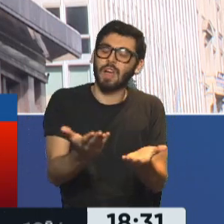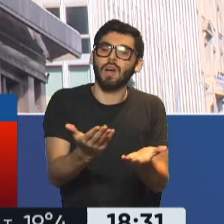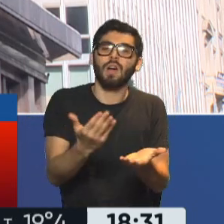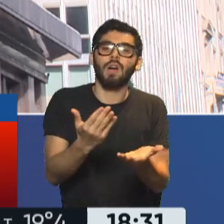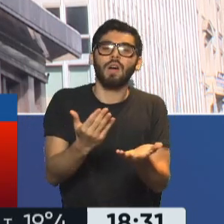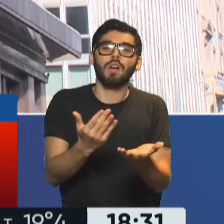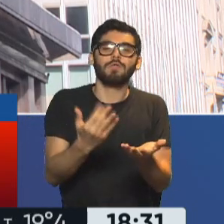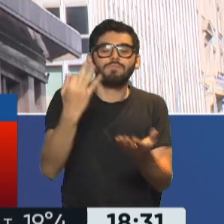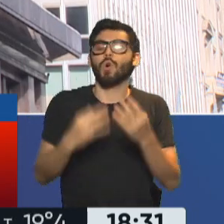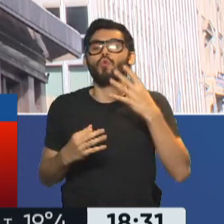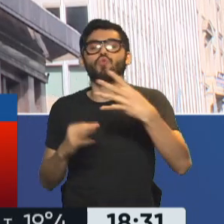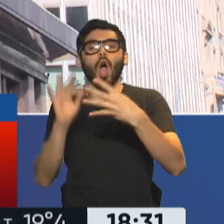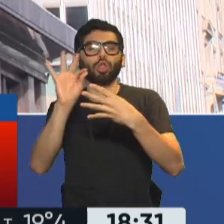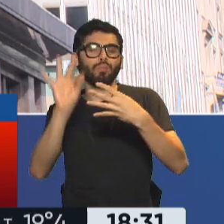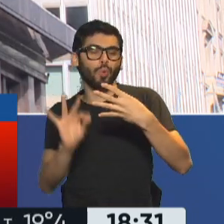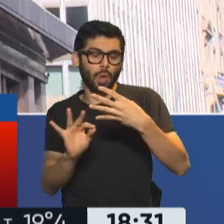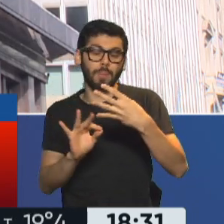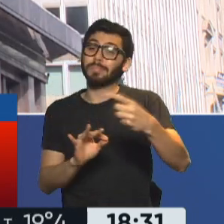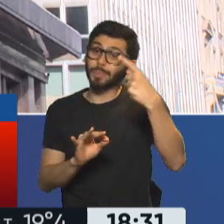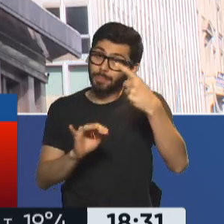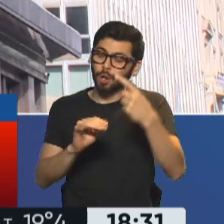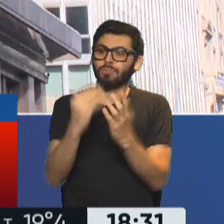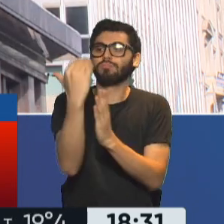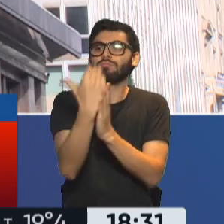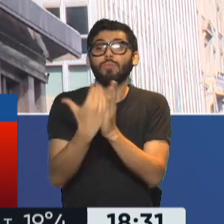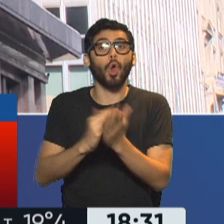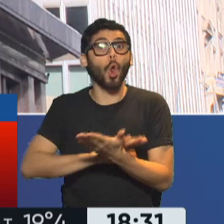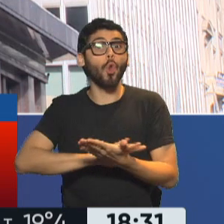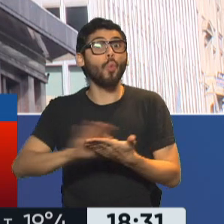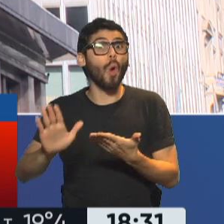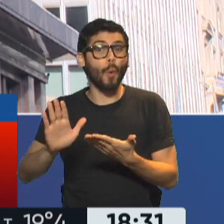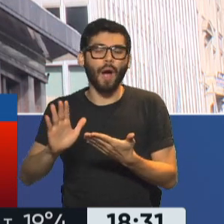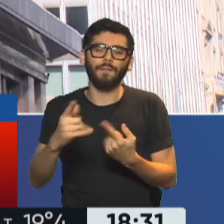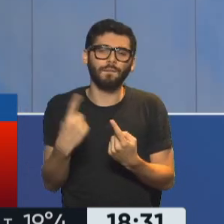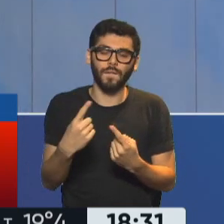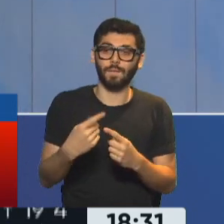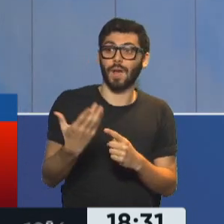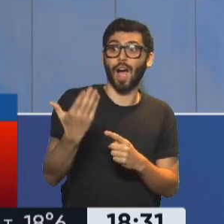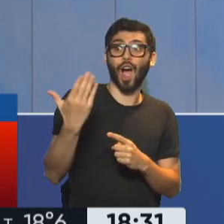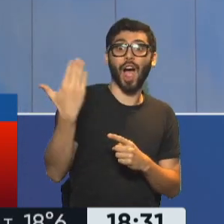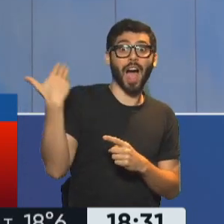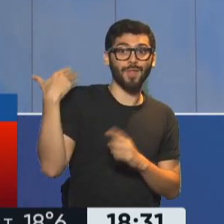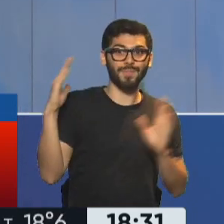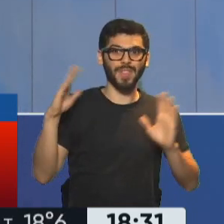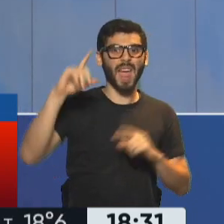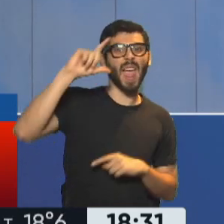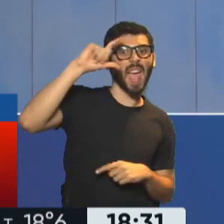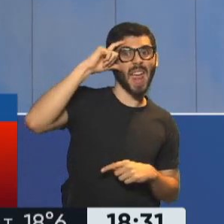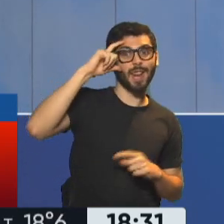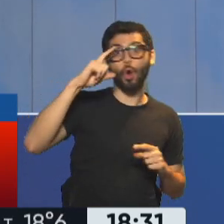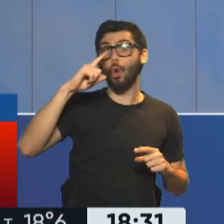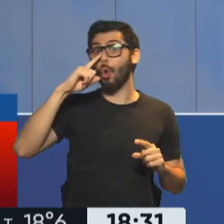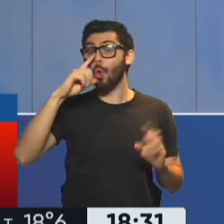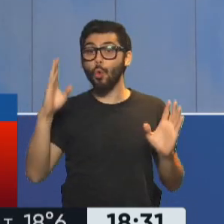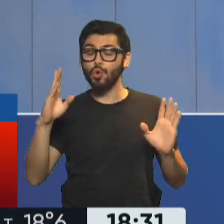primero y el más importante es que la nueva normativa retrotrae los valores de las cuotas del periodo enero-junio